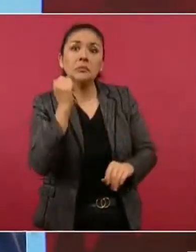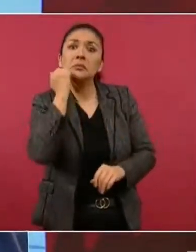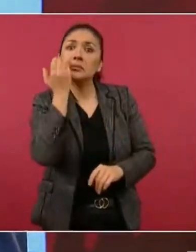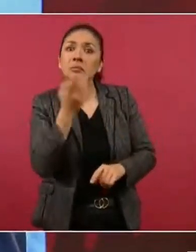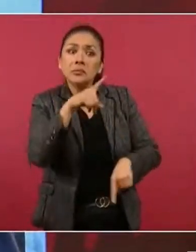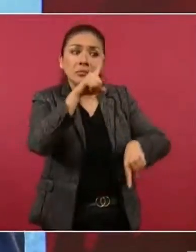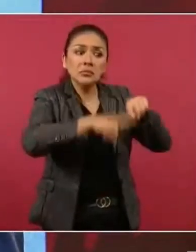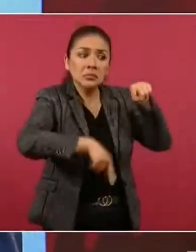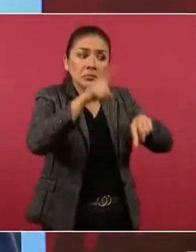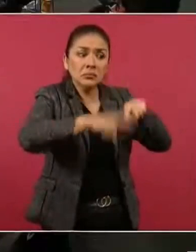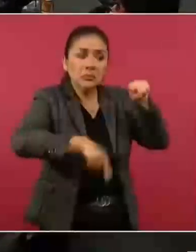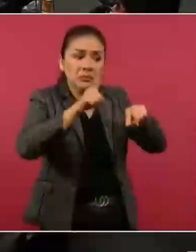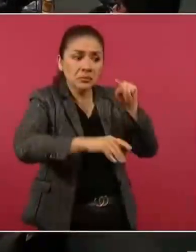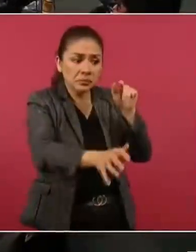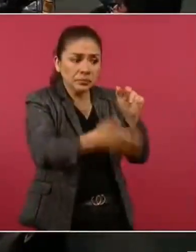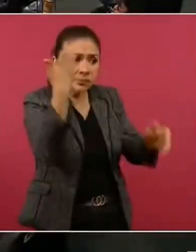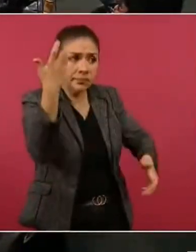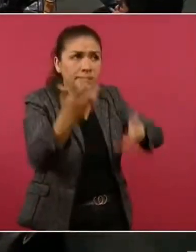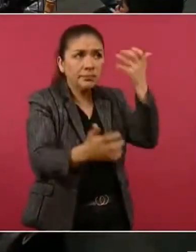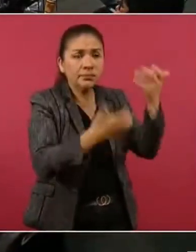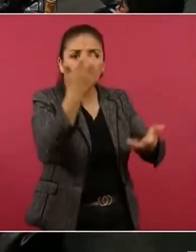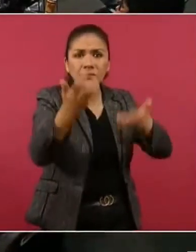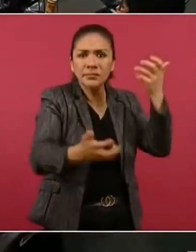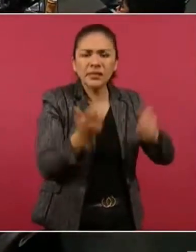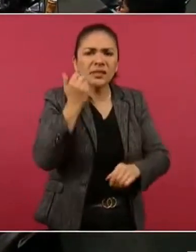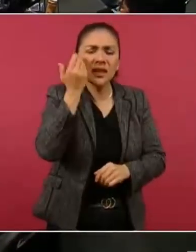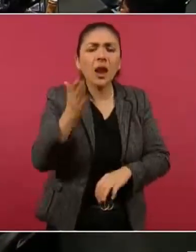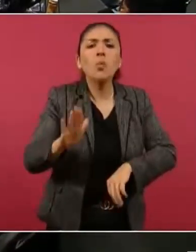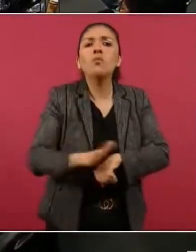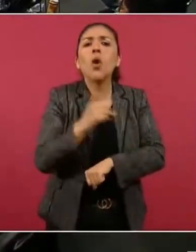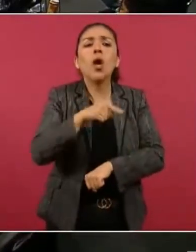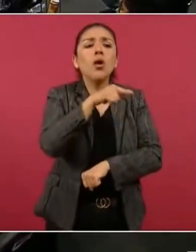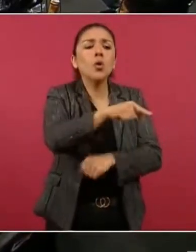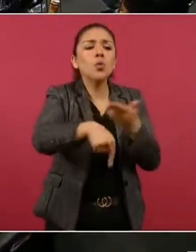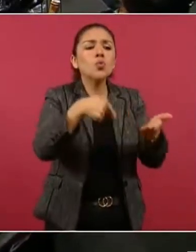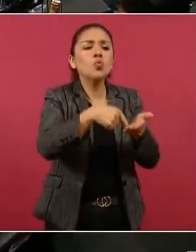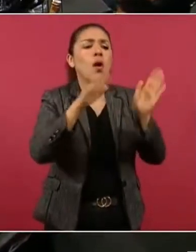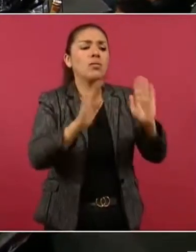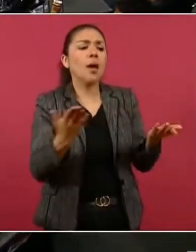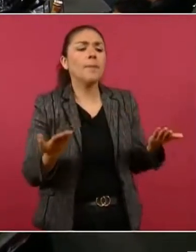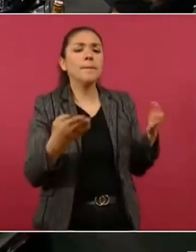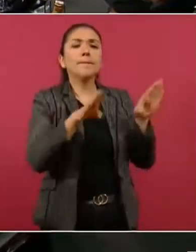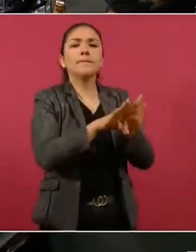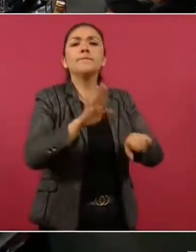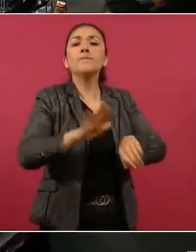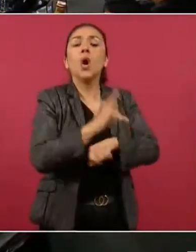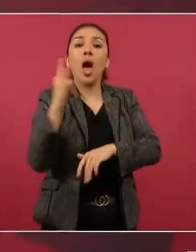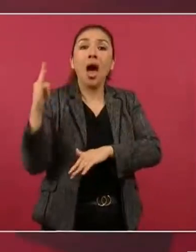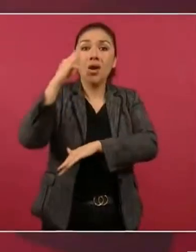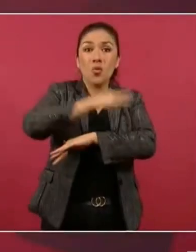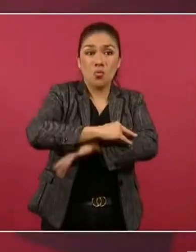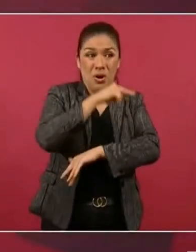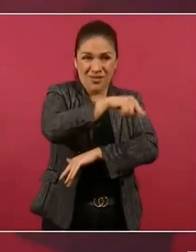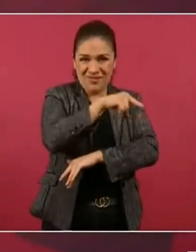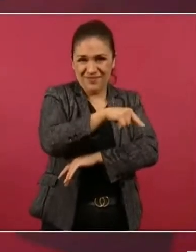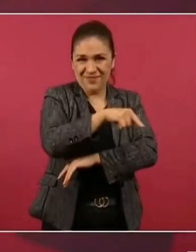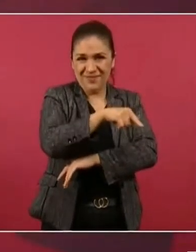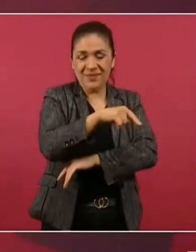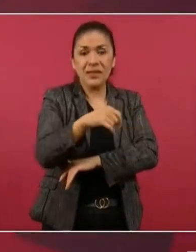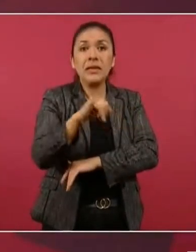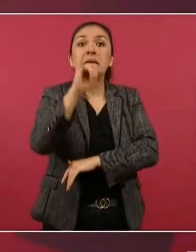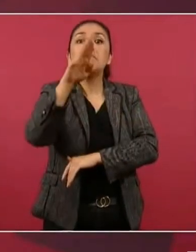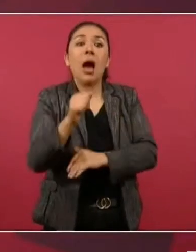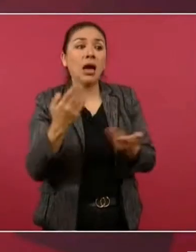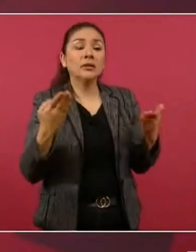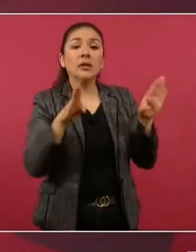todo ese hangar porque se iba a cerrar el actual aeropuerto con la